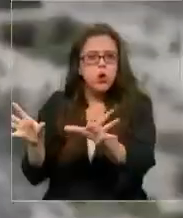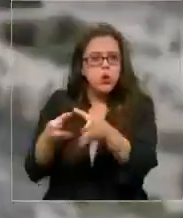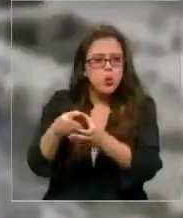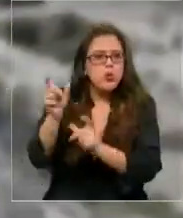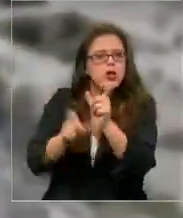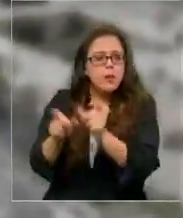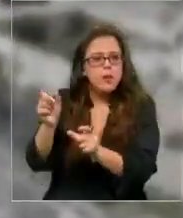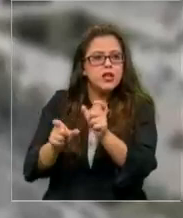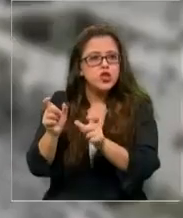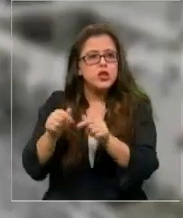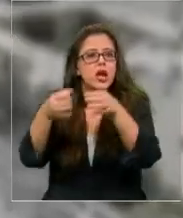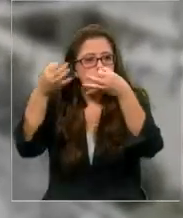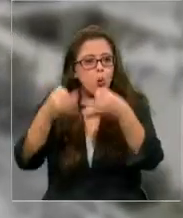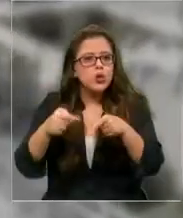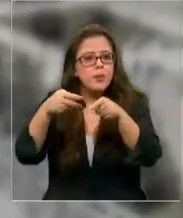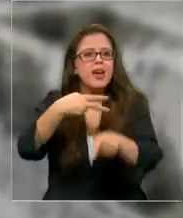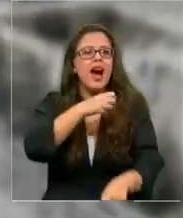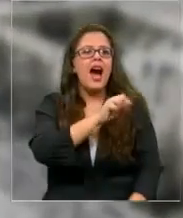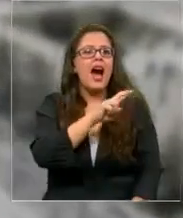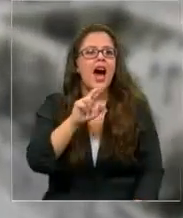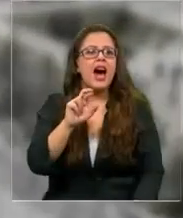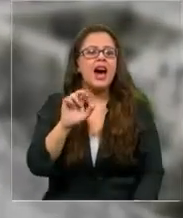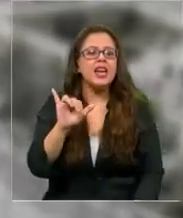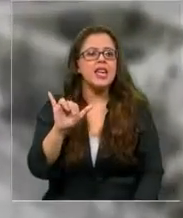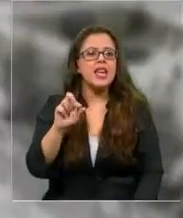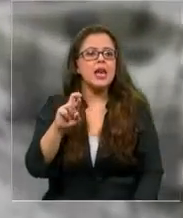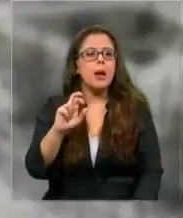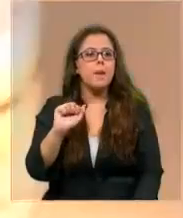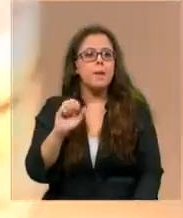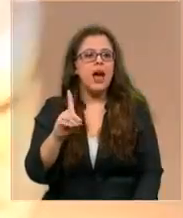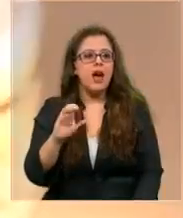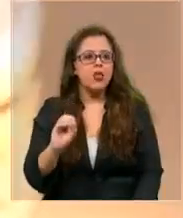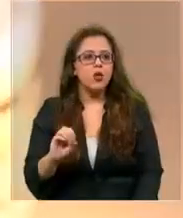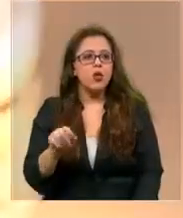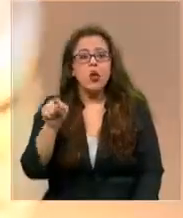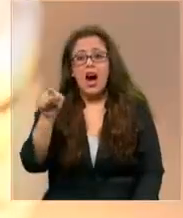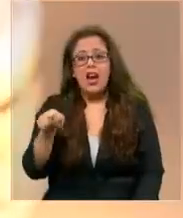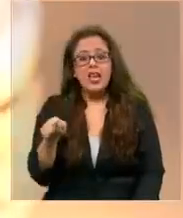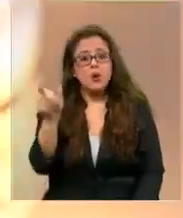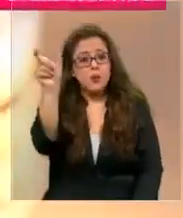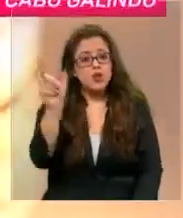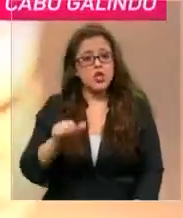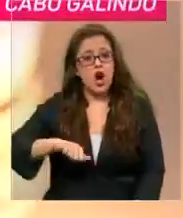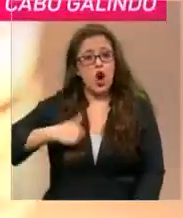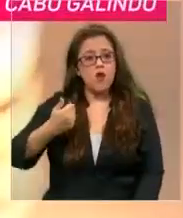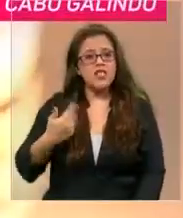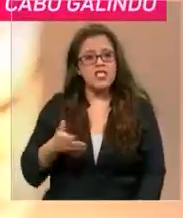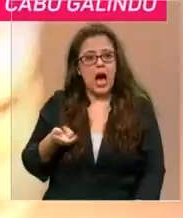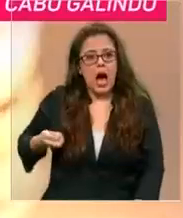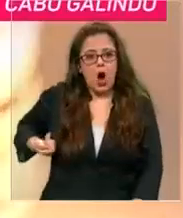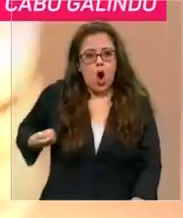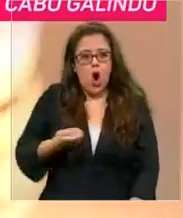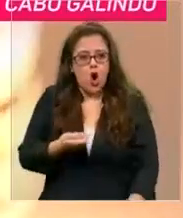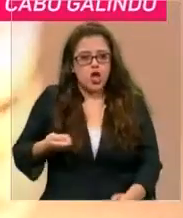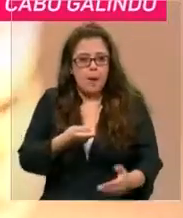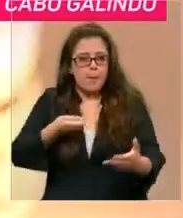personas entre las que estaba Harry Prado. Y uno de estos jóvenes parece que tenía una corta pluma y con eso lo pasaron con un arma blanca